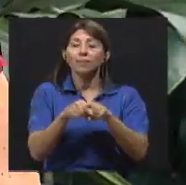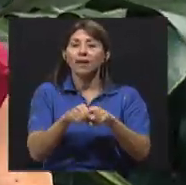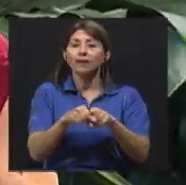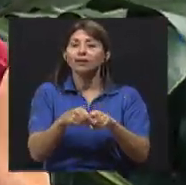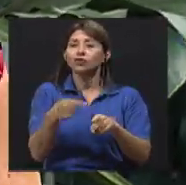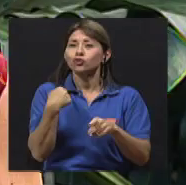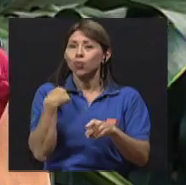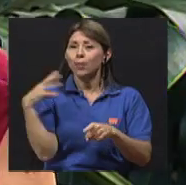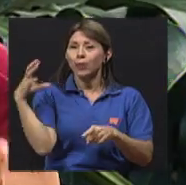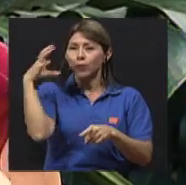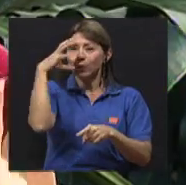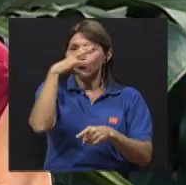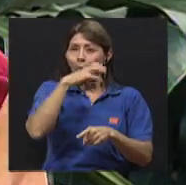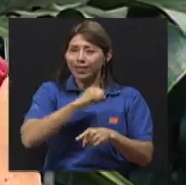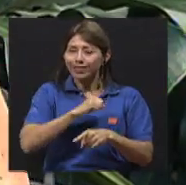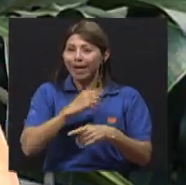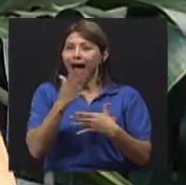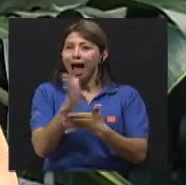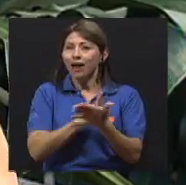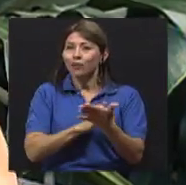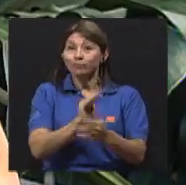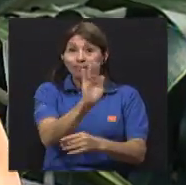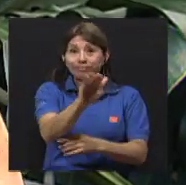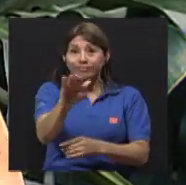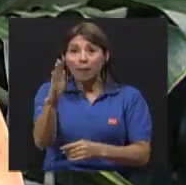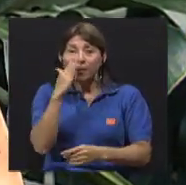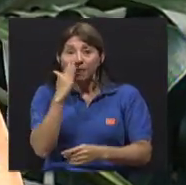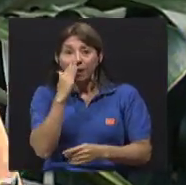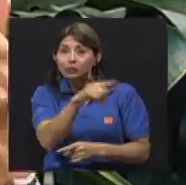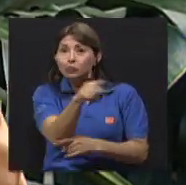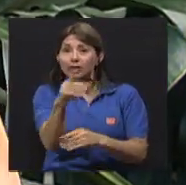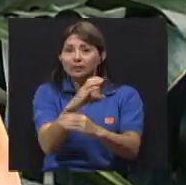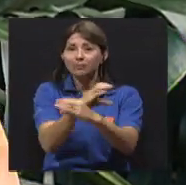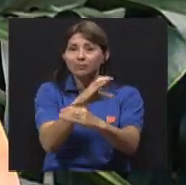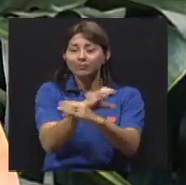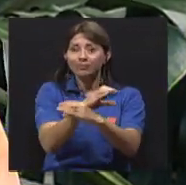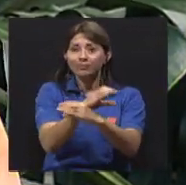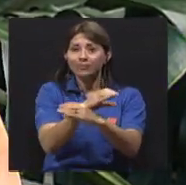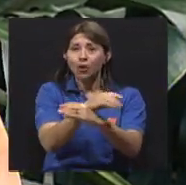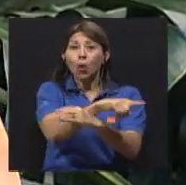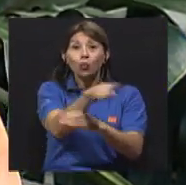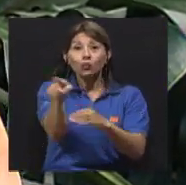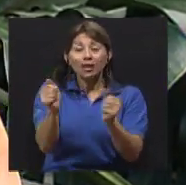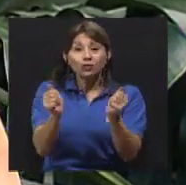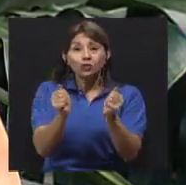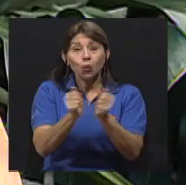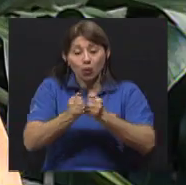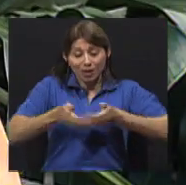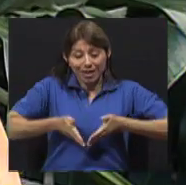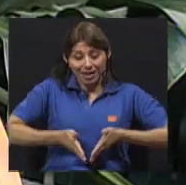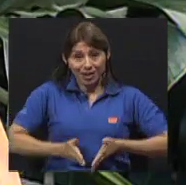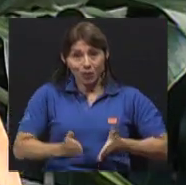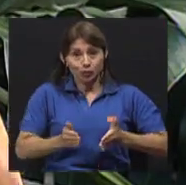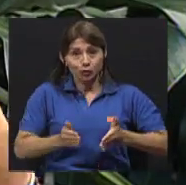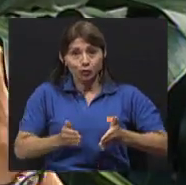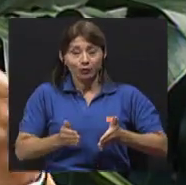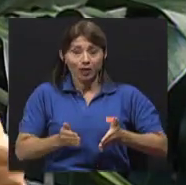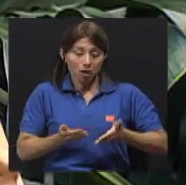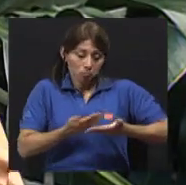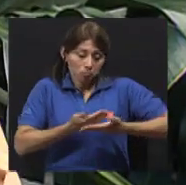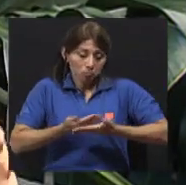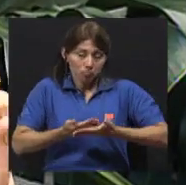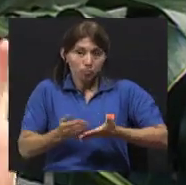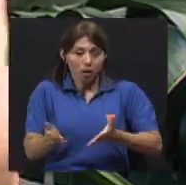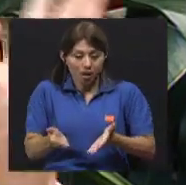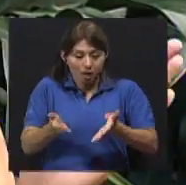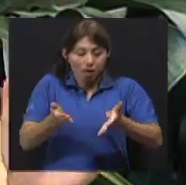he notado muchísimo, mamás que están en casa y me están viendo, cuando van con los coches, vemos mucho que va mamá con